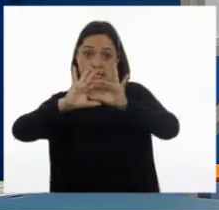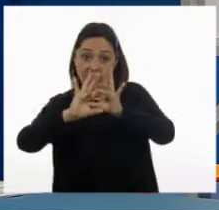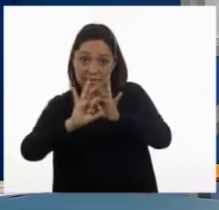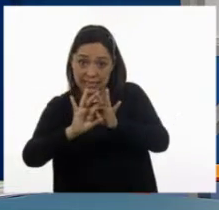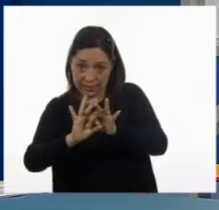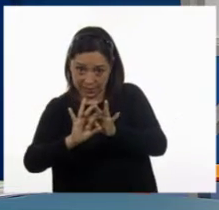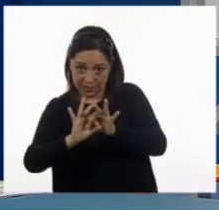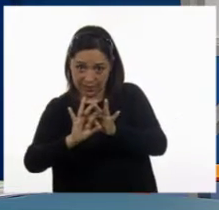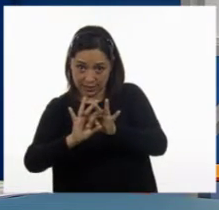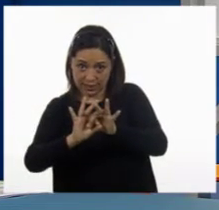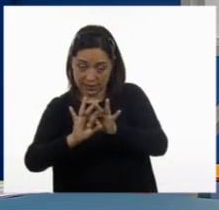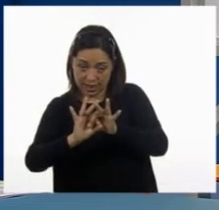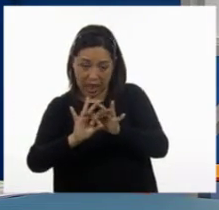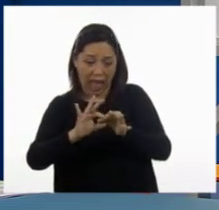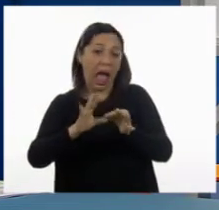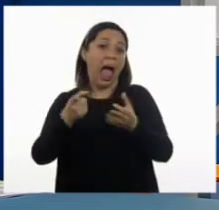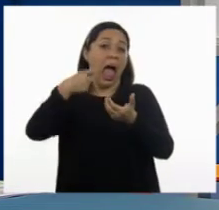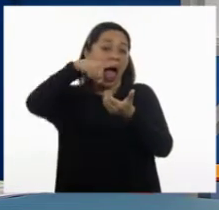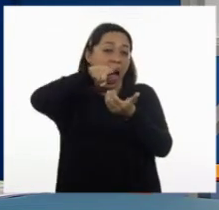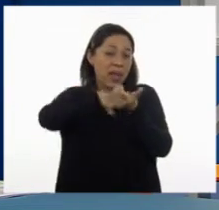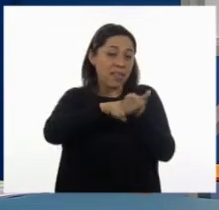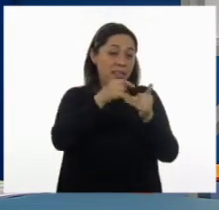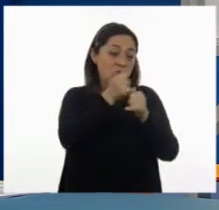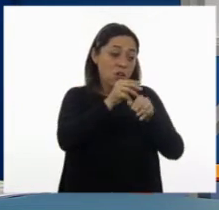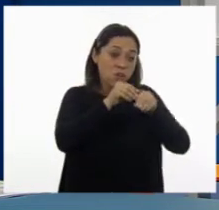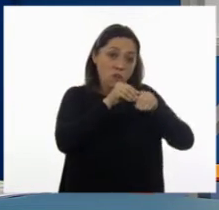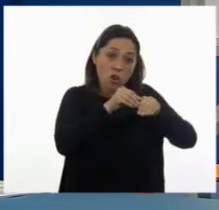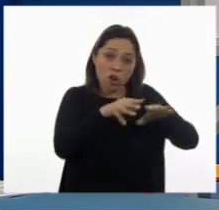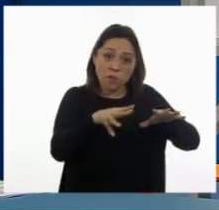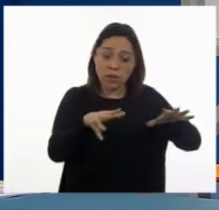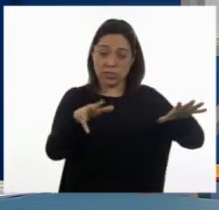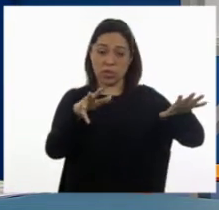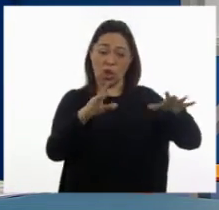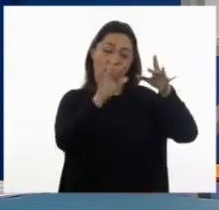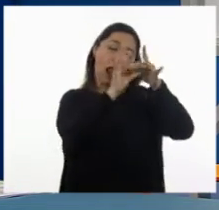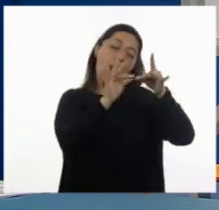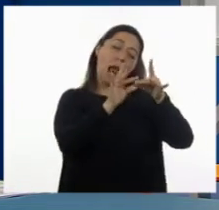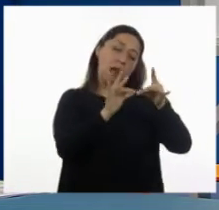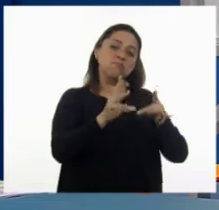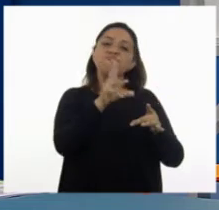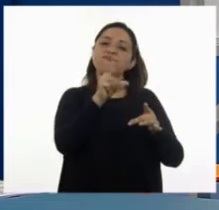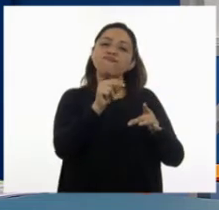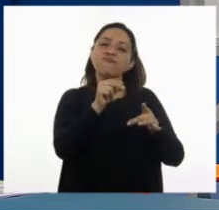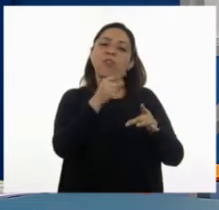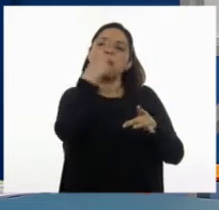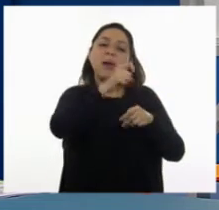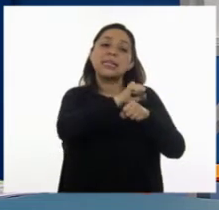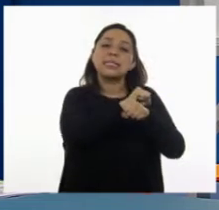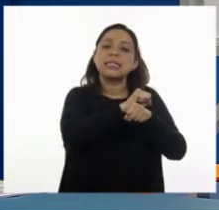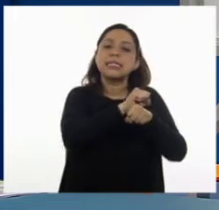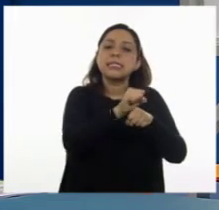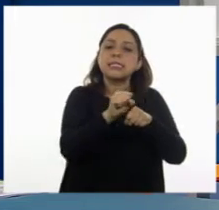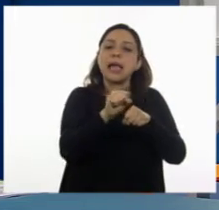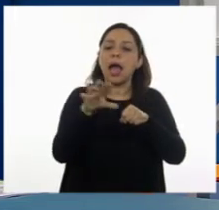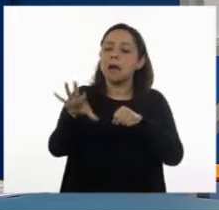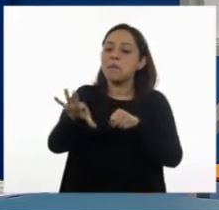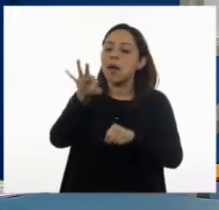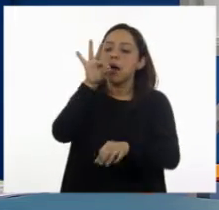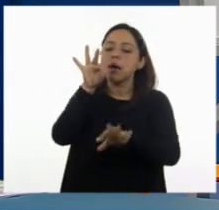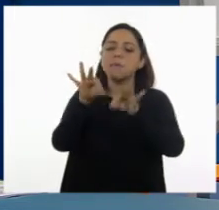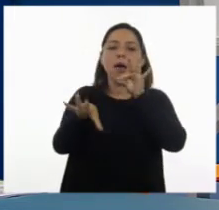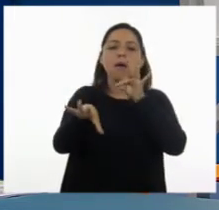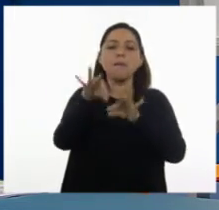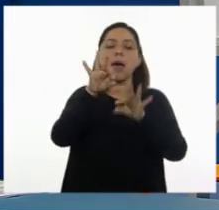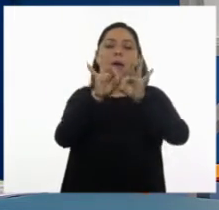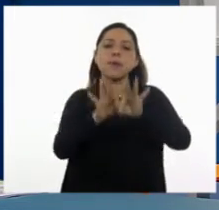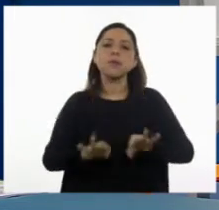dejan fuera mucha información para hacerla más simple y manejable. Toman solo los elementos más importantes para que